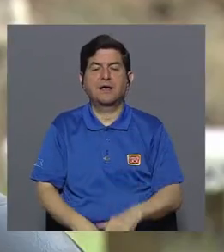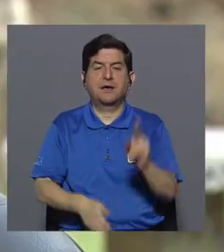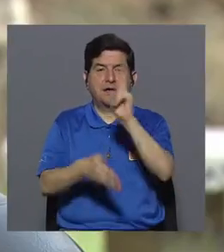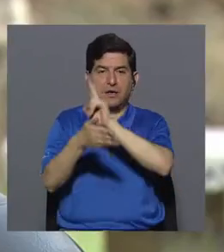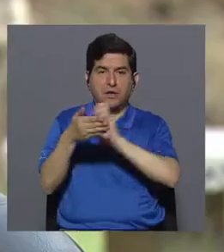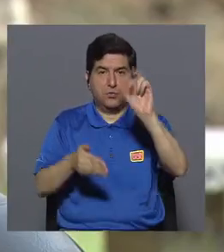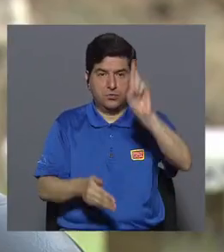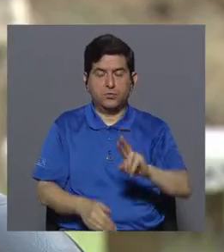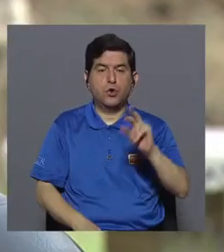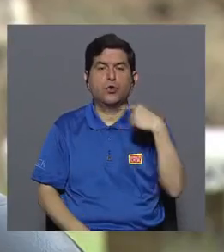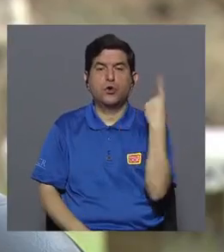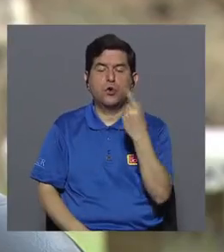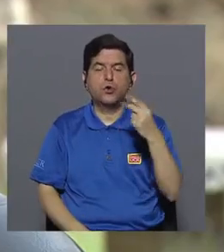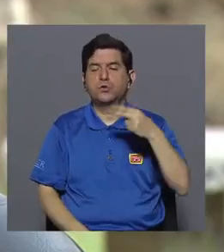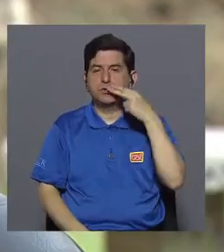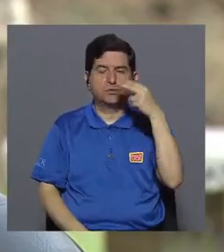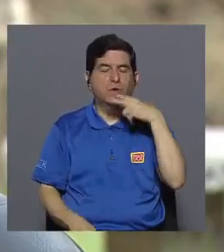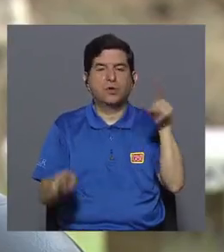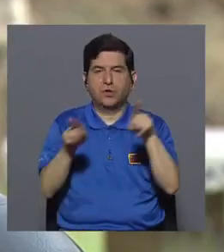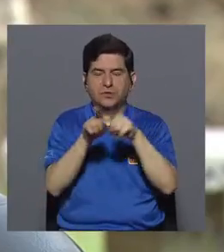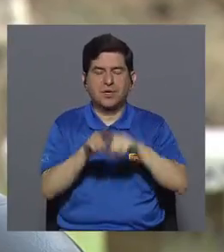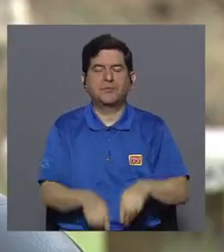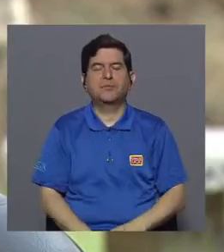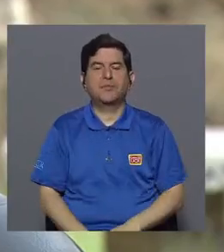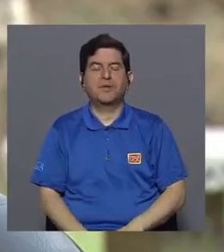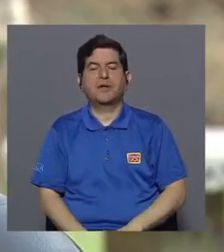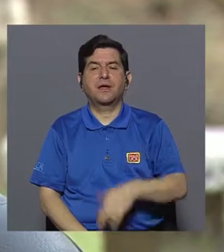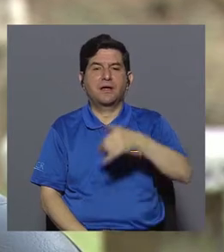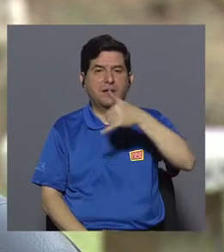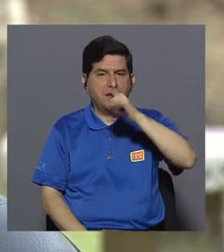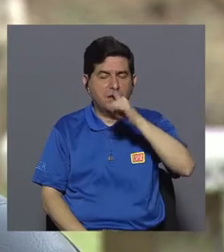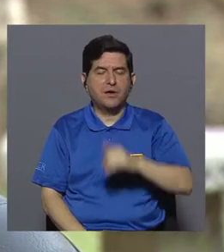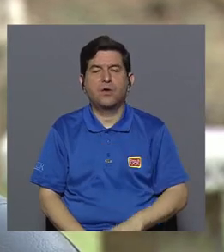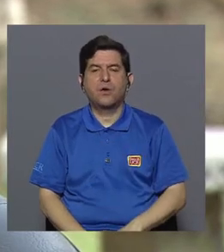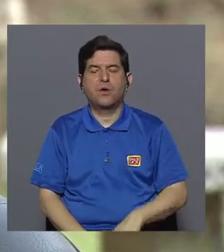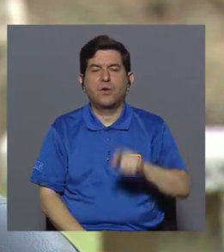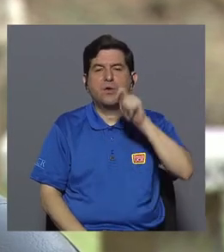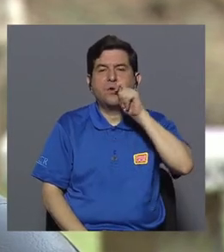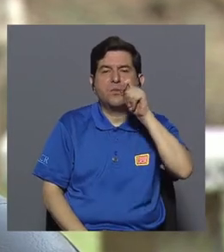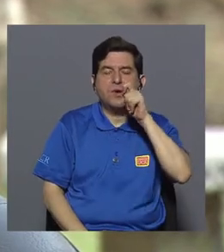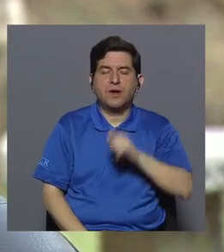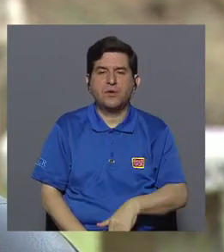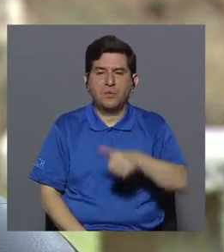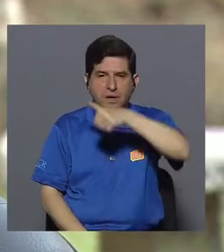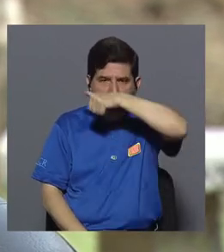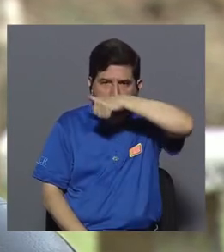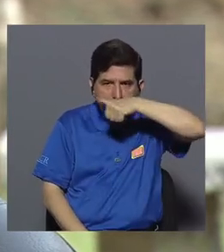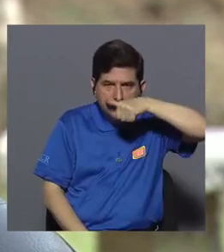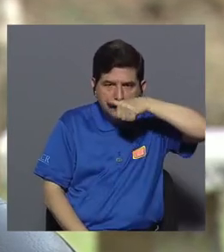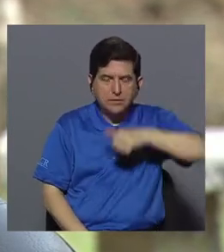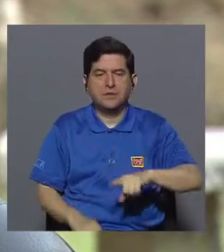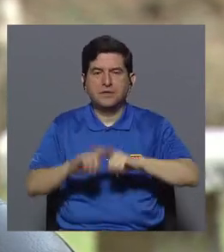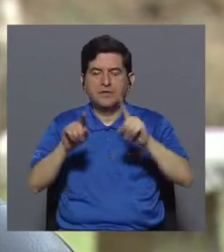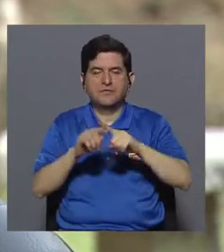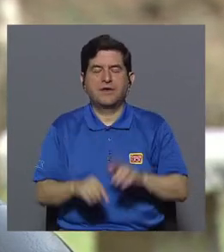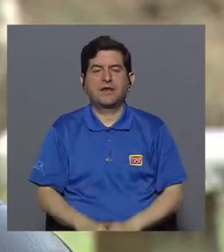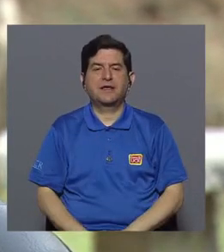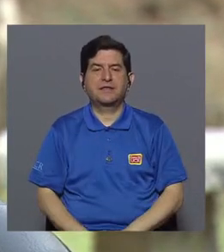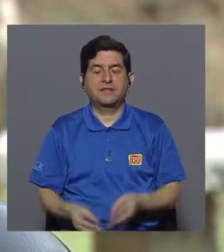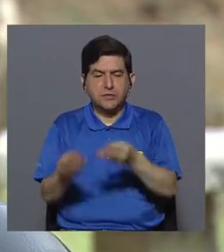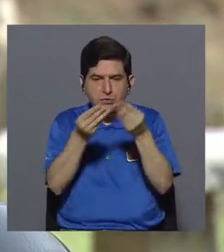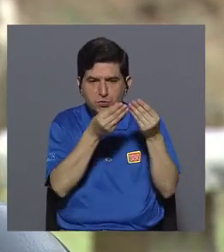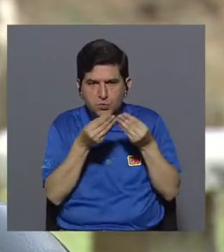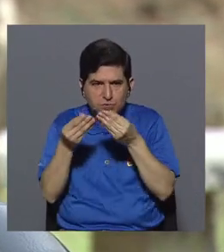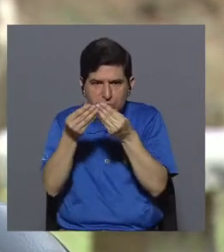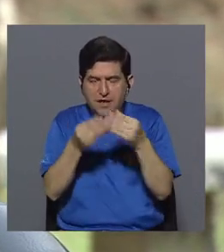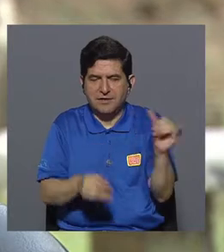Costa Rica. Entonces, no solo tabaco, sino también lo que es alcohol, marihuana, este, cocaína, ácidos, todas